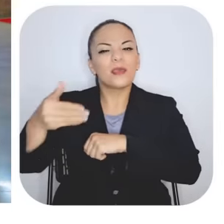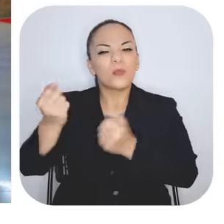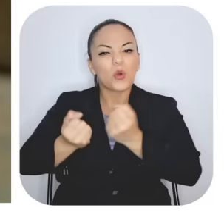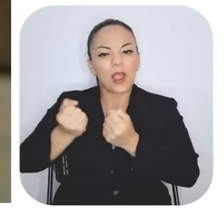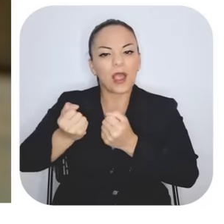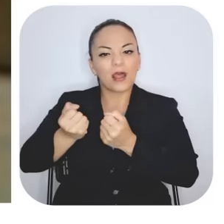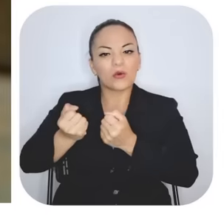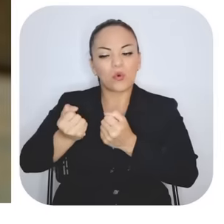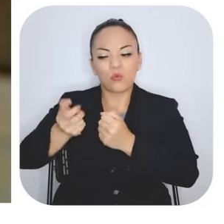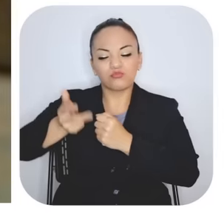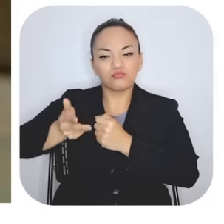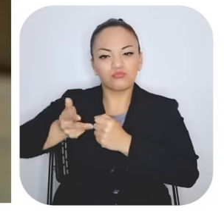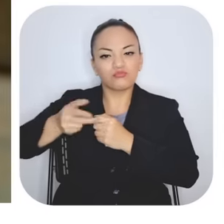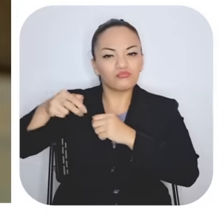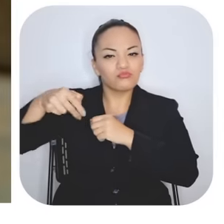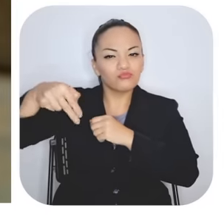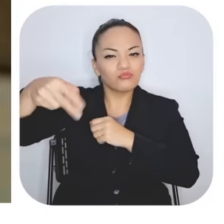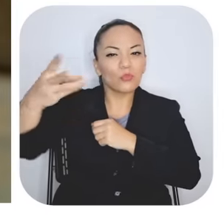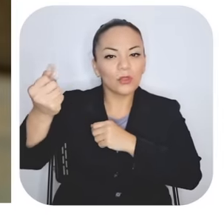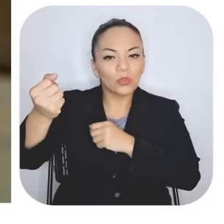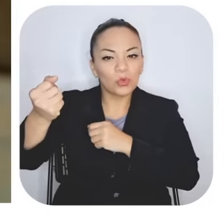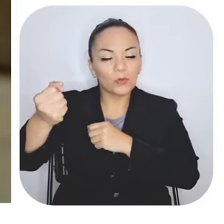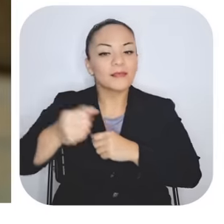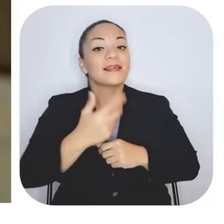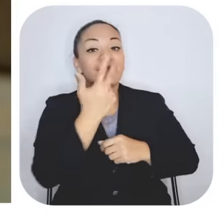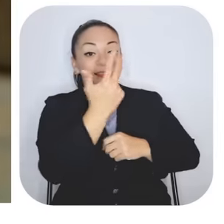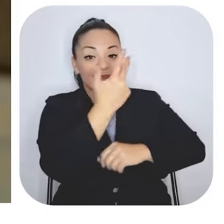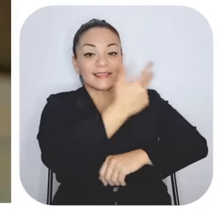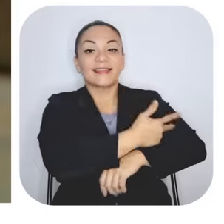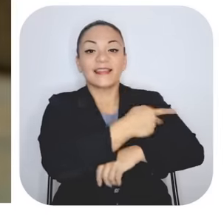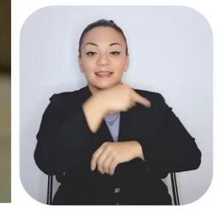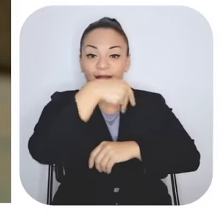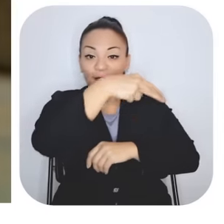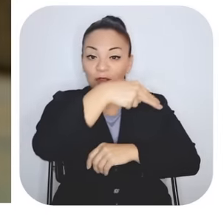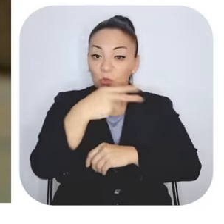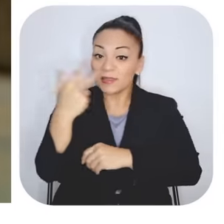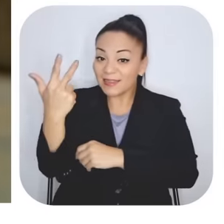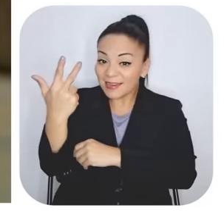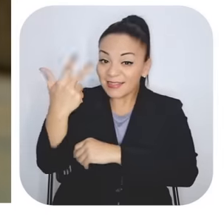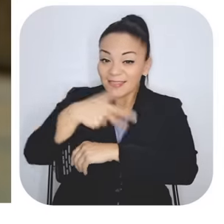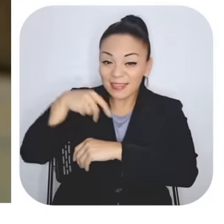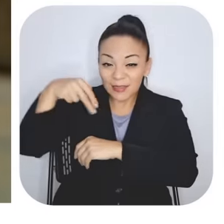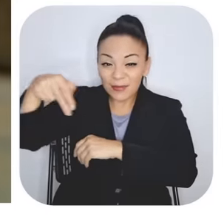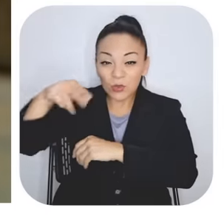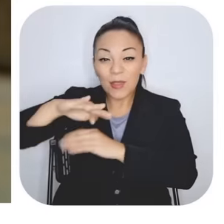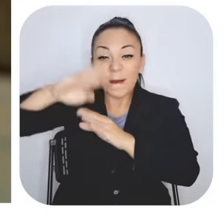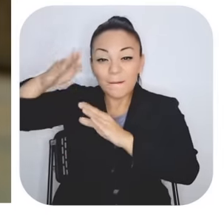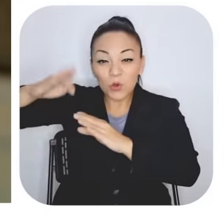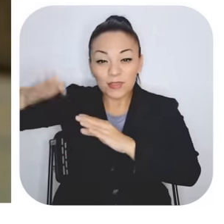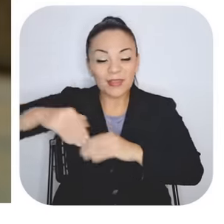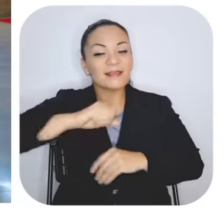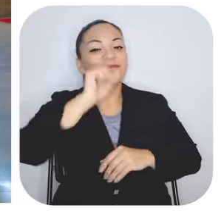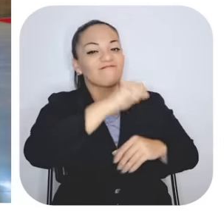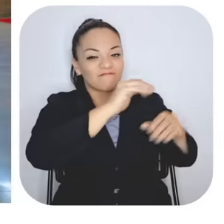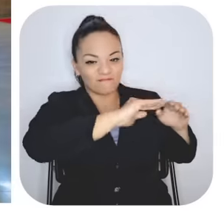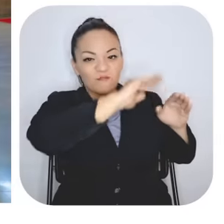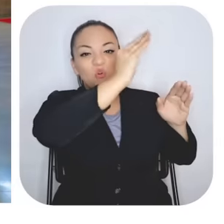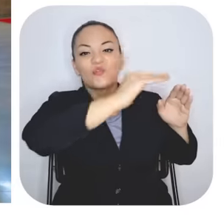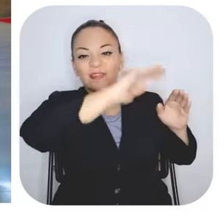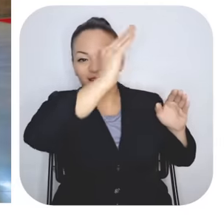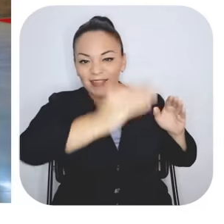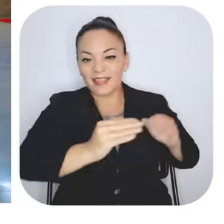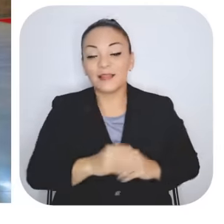a Alto Telire? Tres días caminando. ¿Tres días a pie? Sí. ¿En la montaña? En la pura montaña. Y